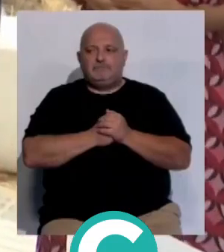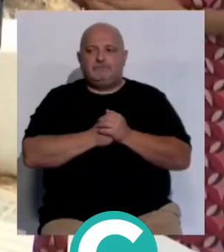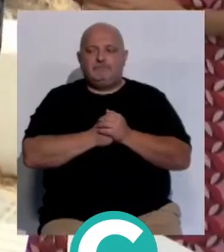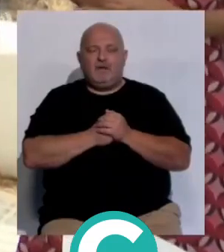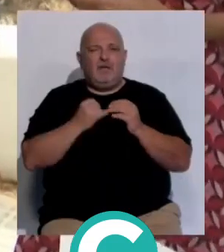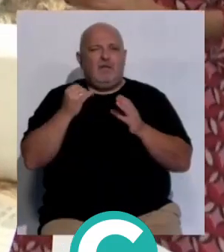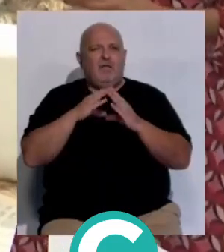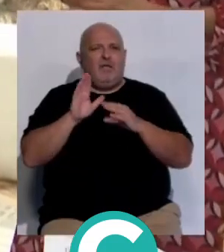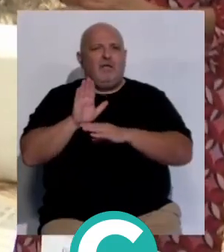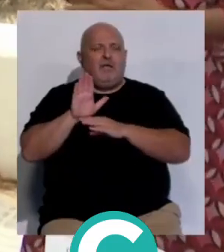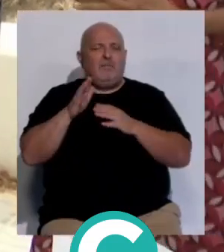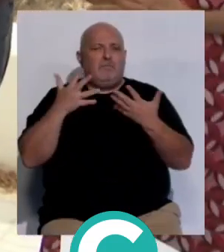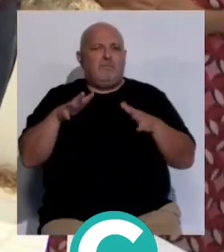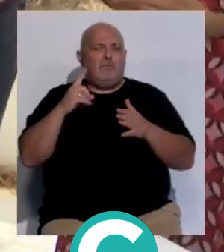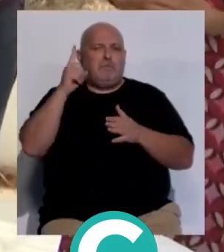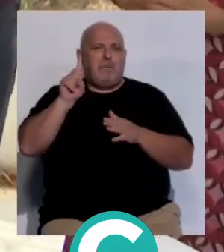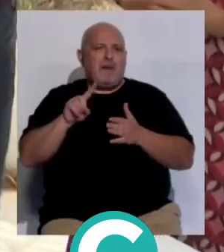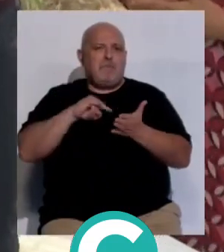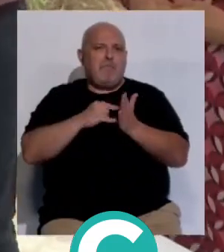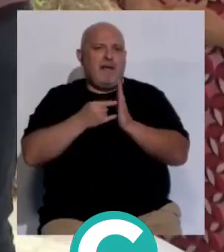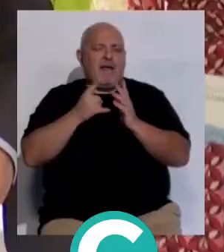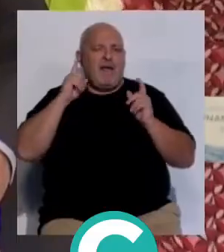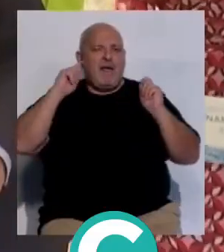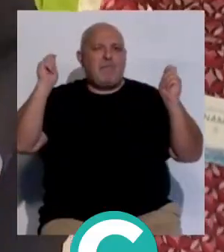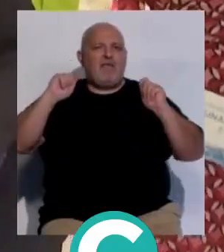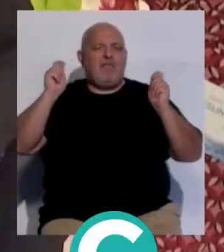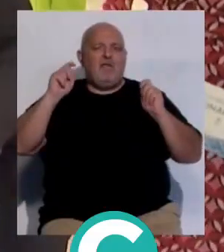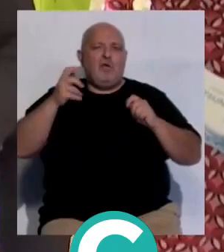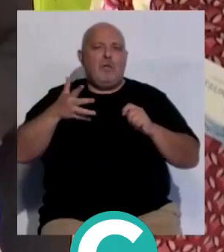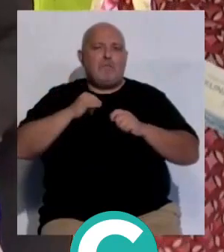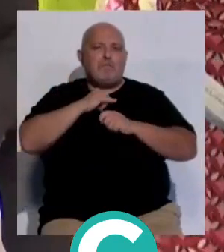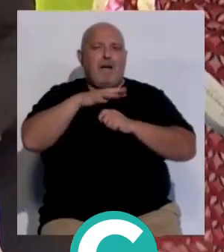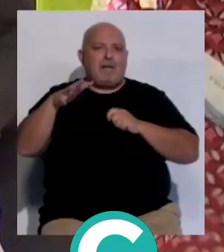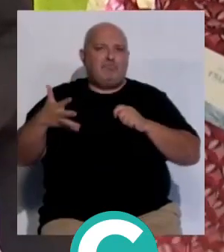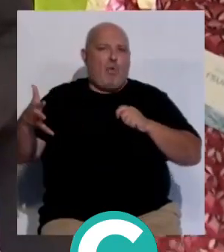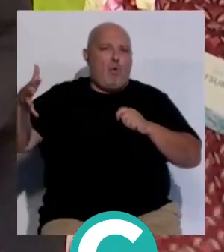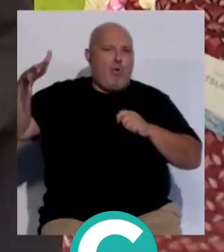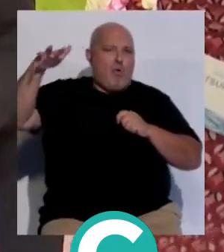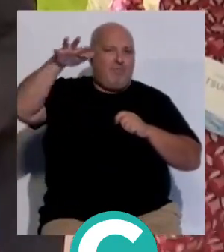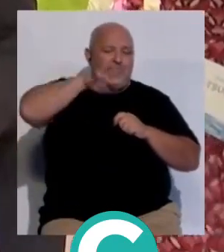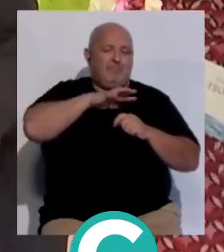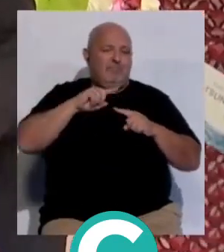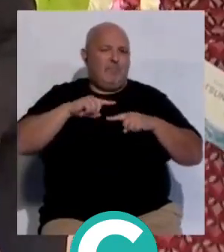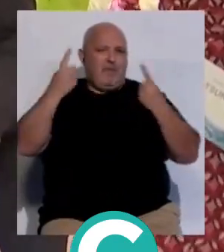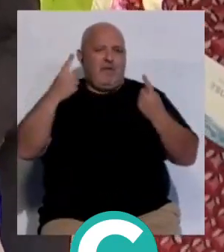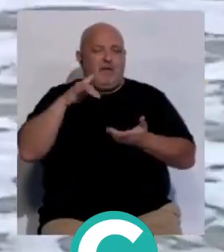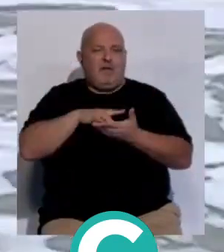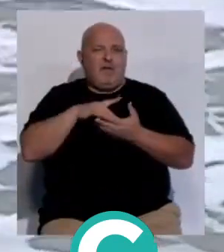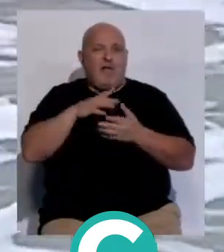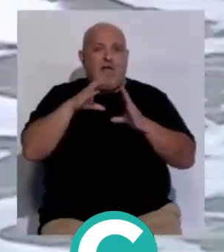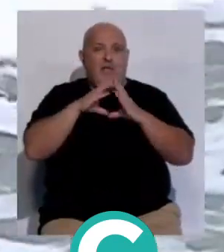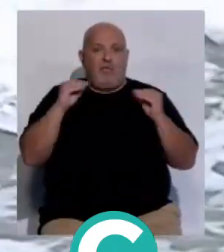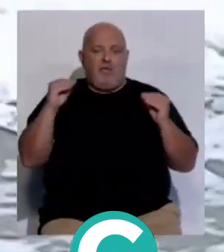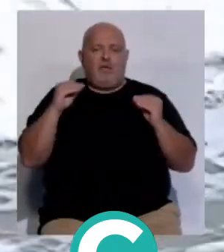la Junta ha presentado este miércoles su primer plan de emergencias ante el riesgo de maremotos una iniciativa pionera en España que sitúa